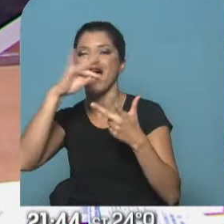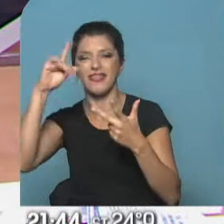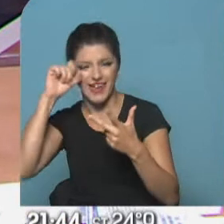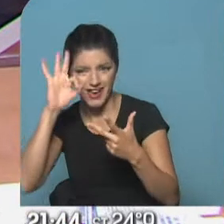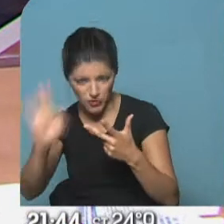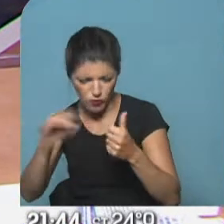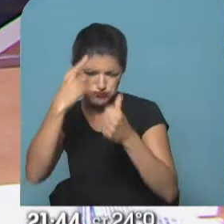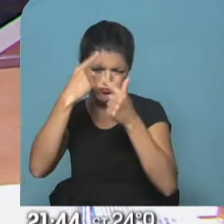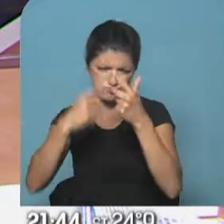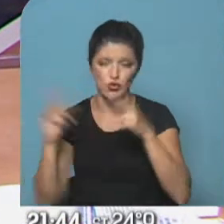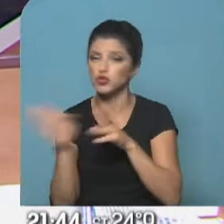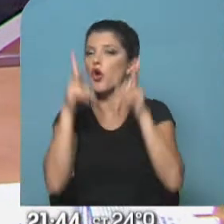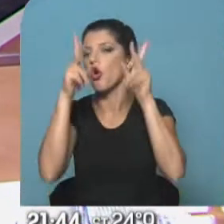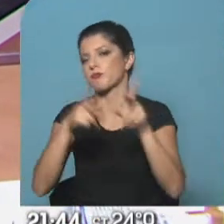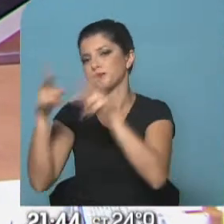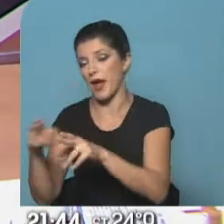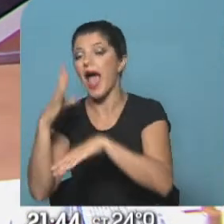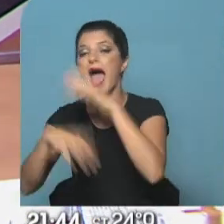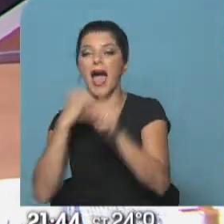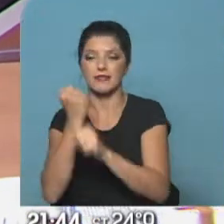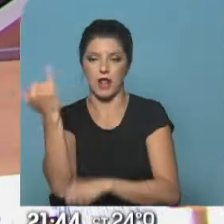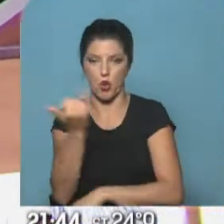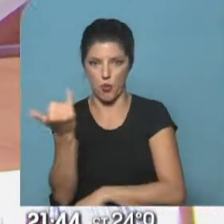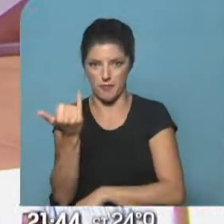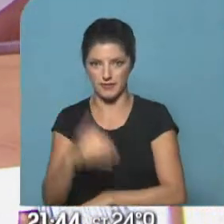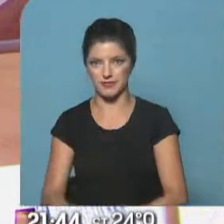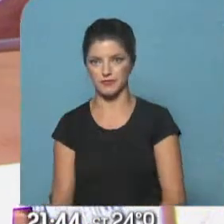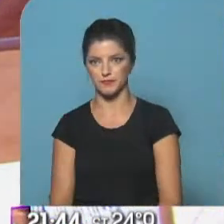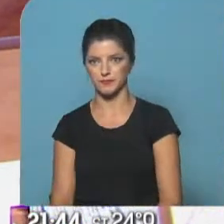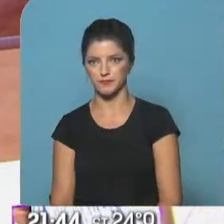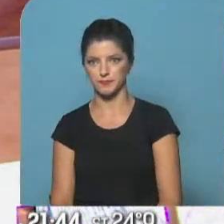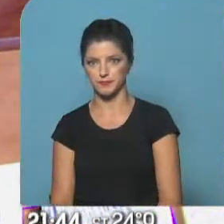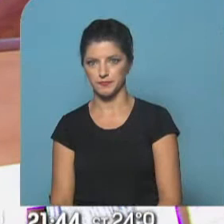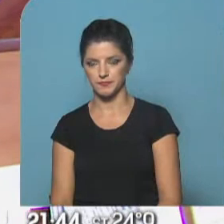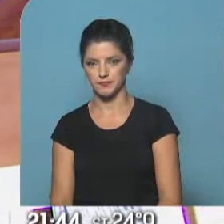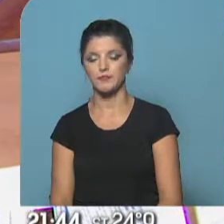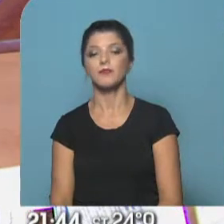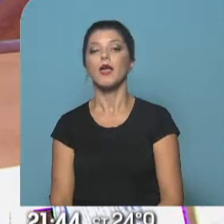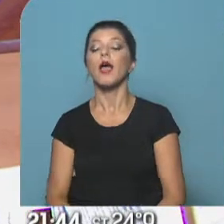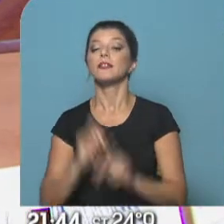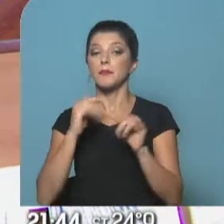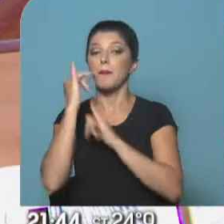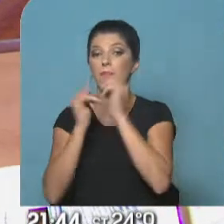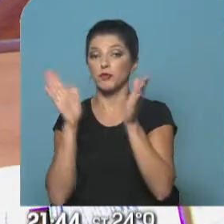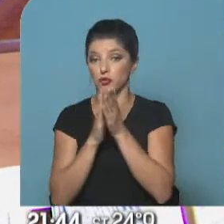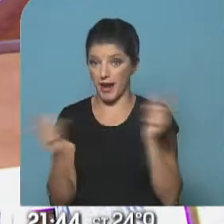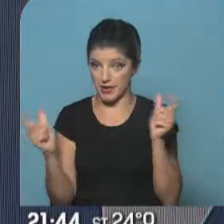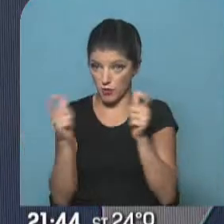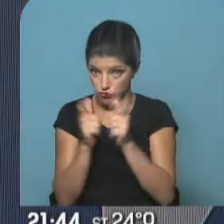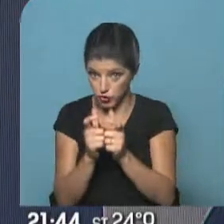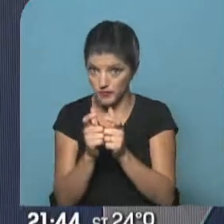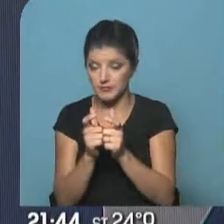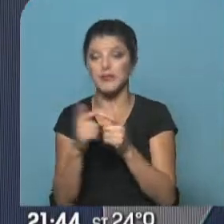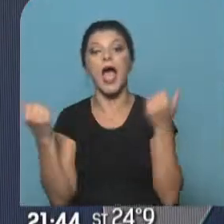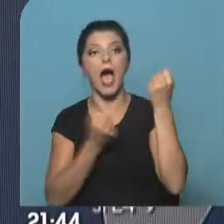van a tener una zona restringida hasta el próximo día jueves. Seguimos con lo que va a ocurrir con esta reunión importante. En cuanto a la restricción al